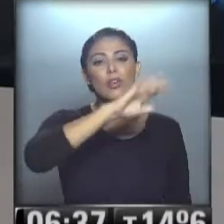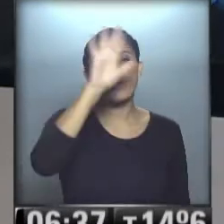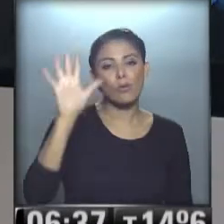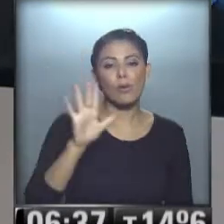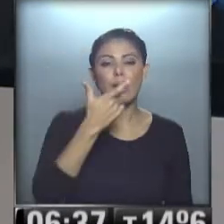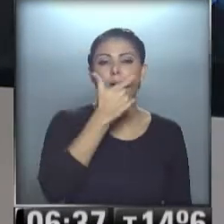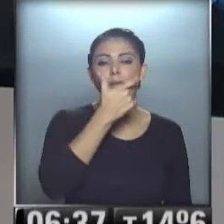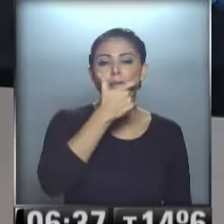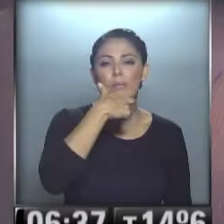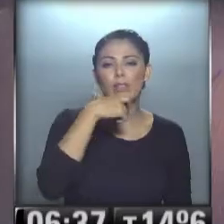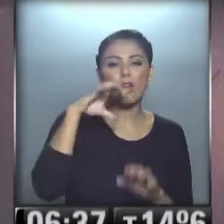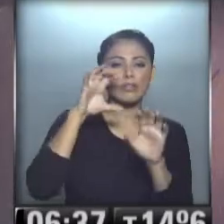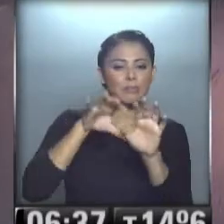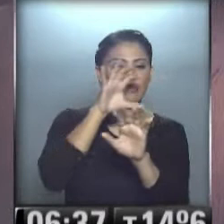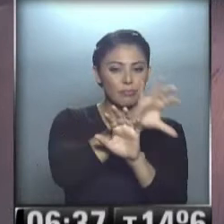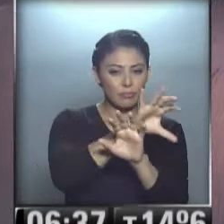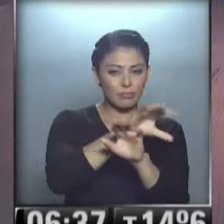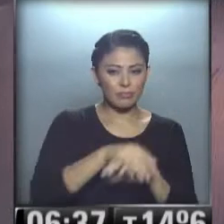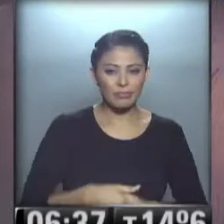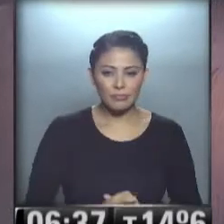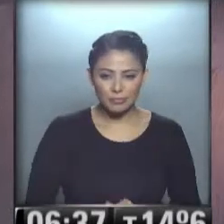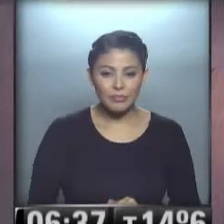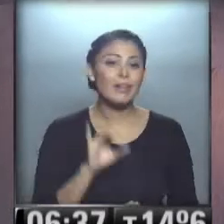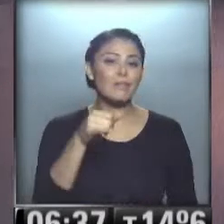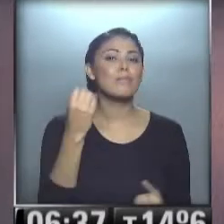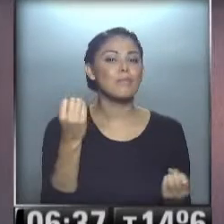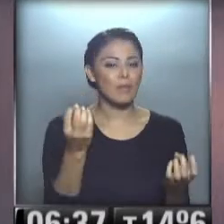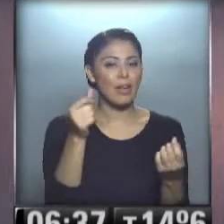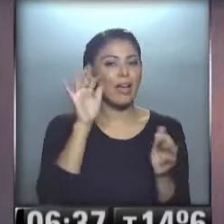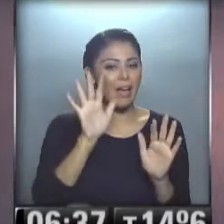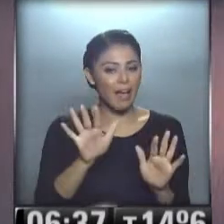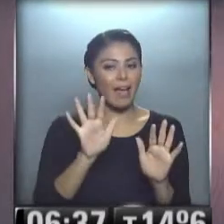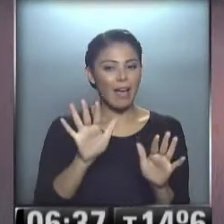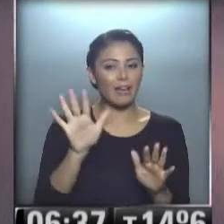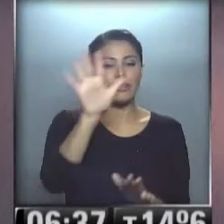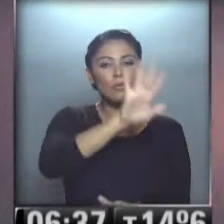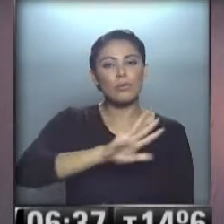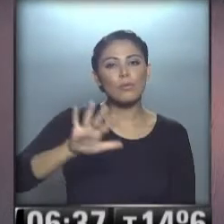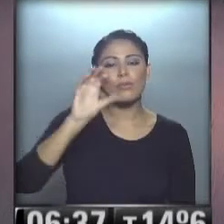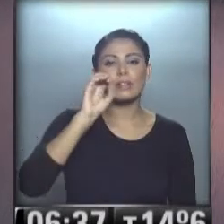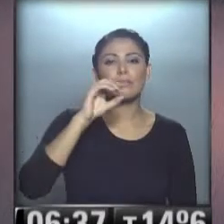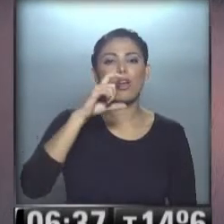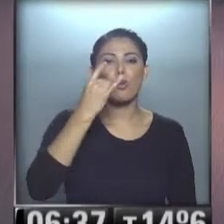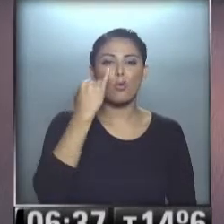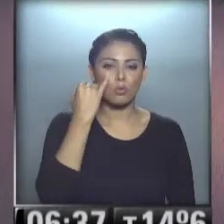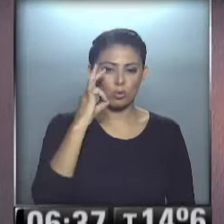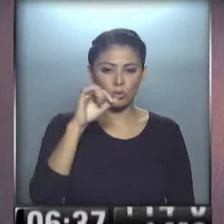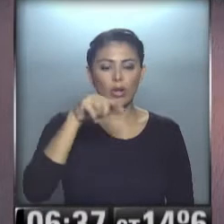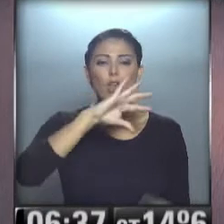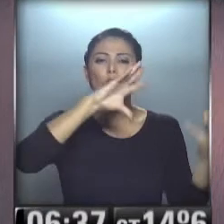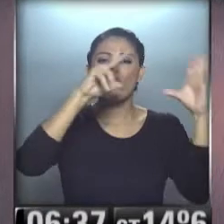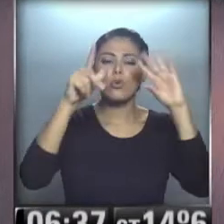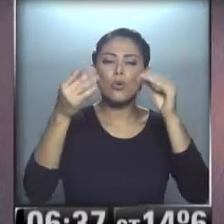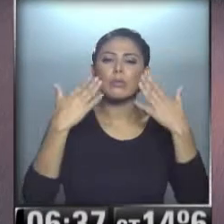Cuyana... ...sí, ahí está, ¿eh? ...la región Cuyana... ...cielo parcialmente nublado... ...la